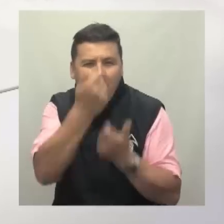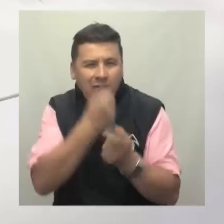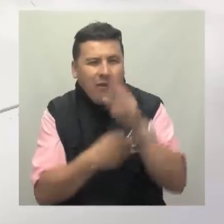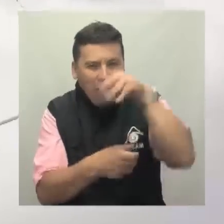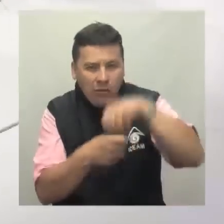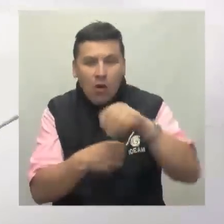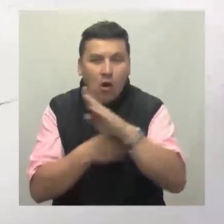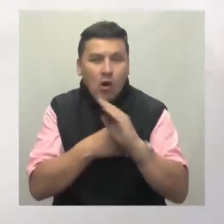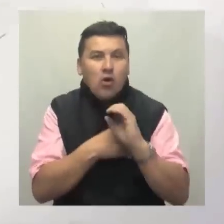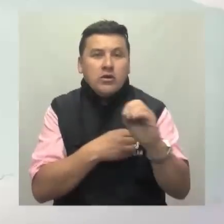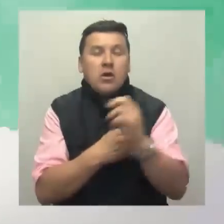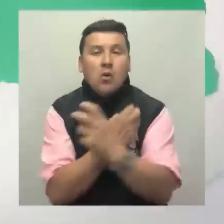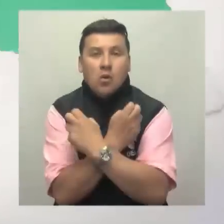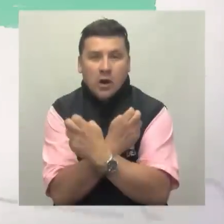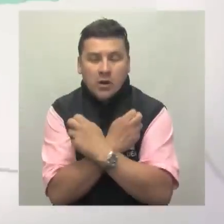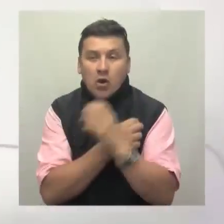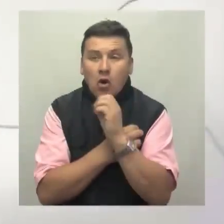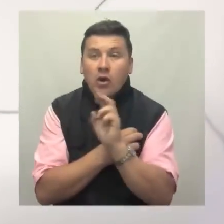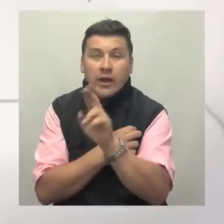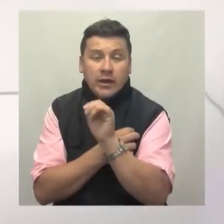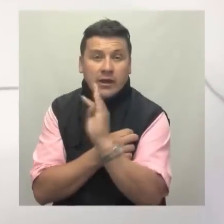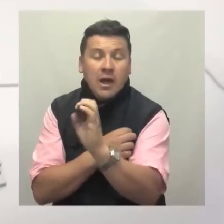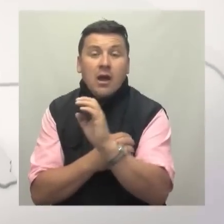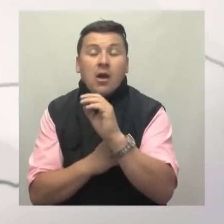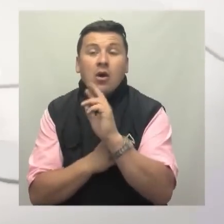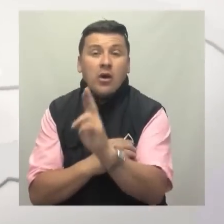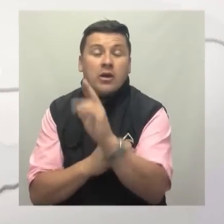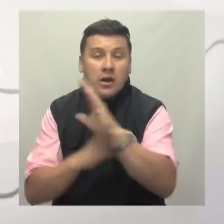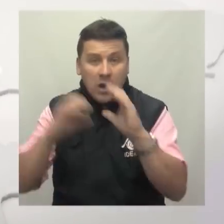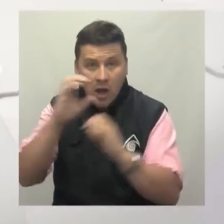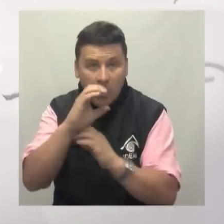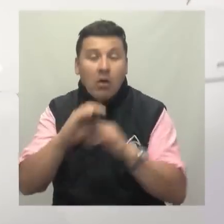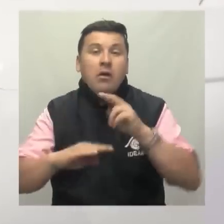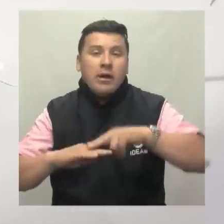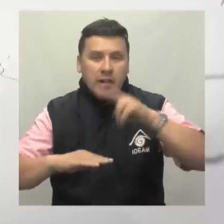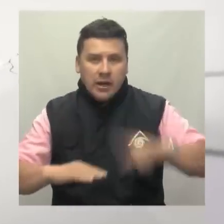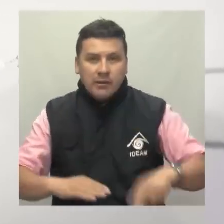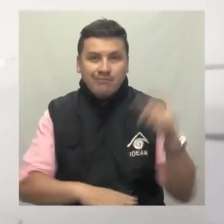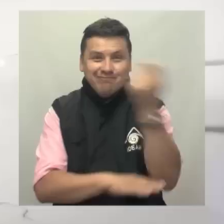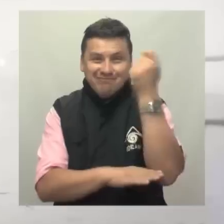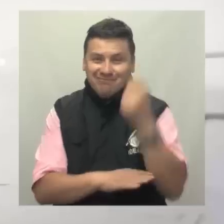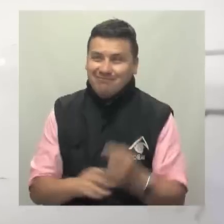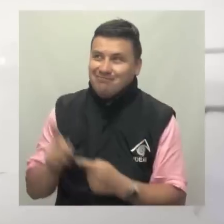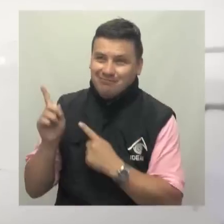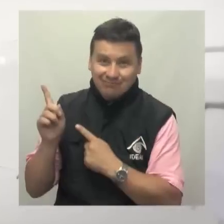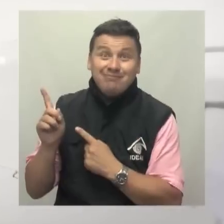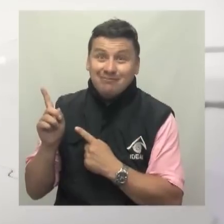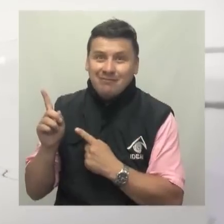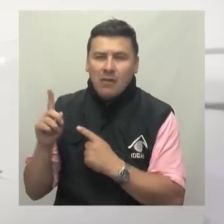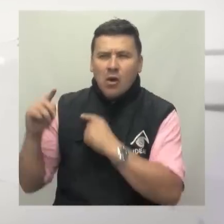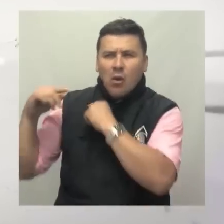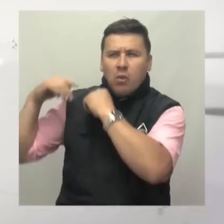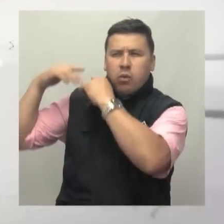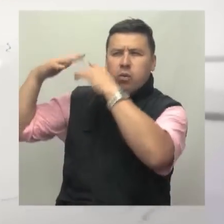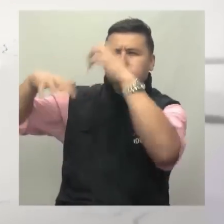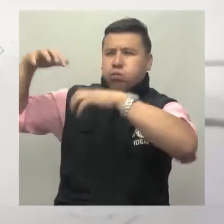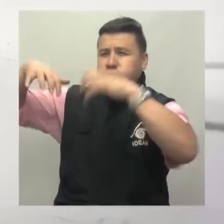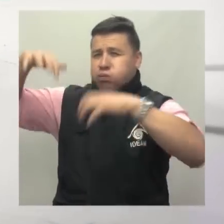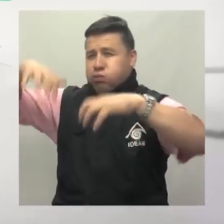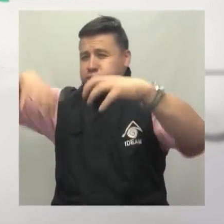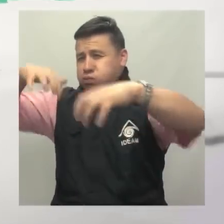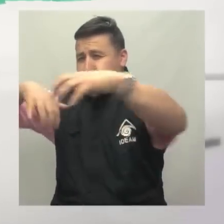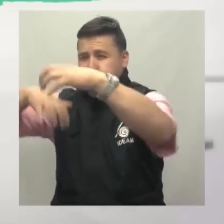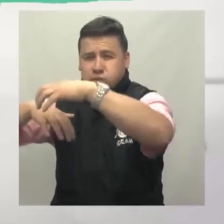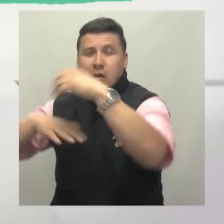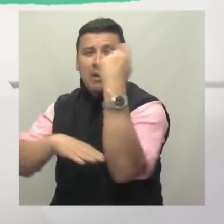cafetero, occidente del Huila, oriente del Valle del Cauca, Cauca y Nariño. Sobre los llanos orientales tendremos lluvias ligeras en el pie de